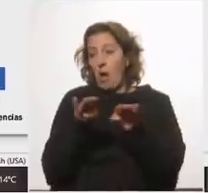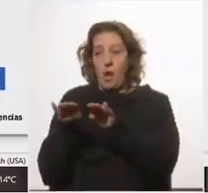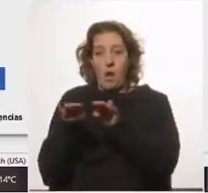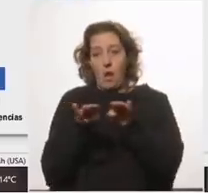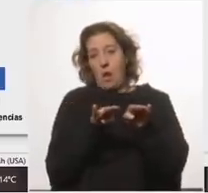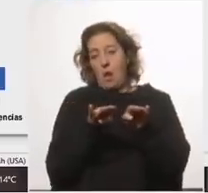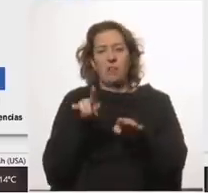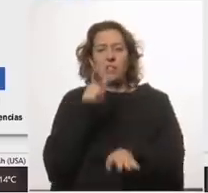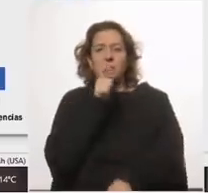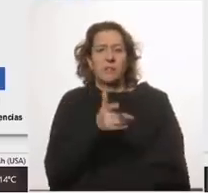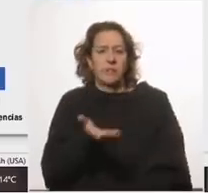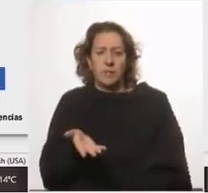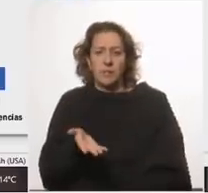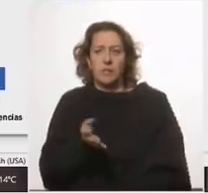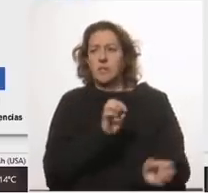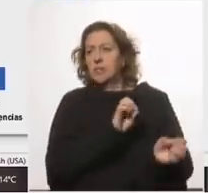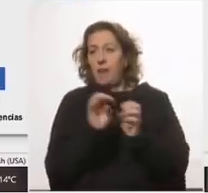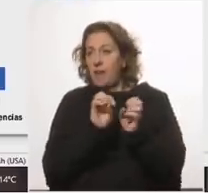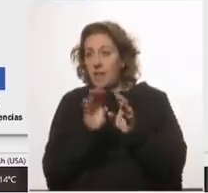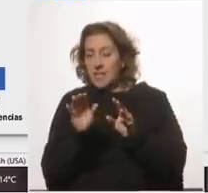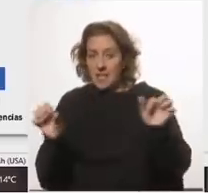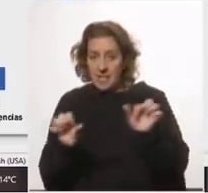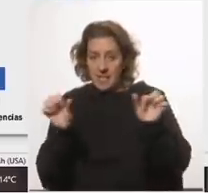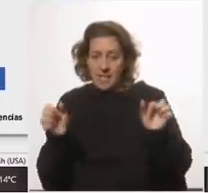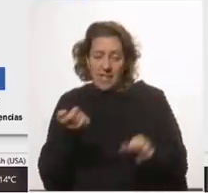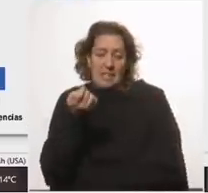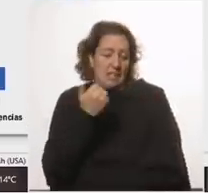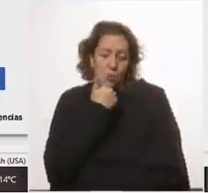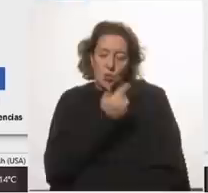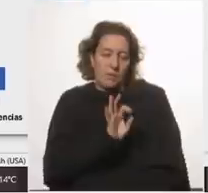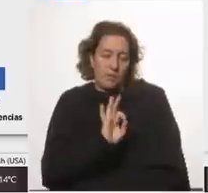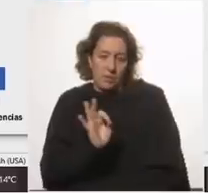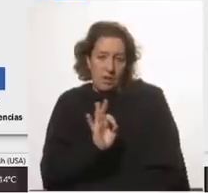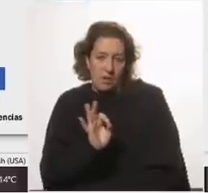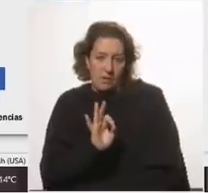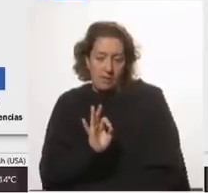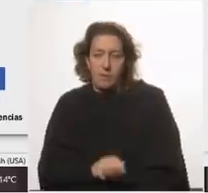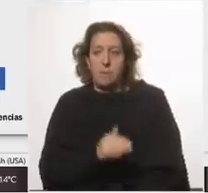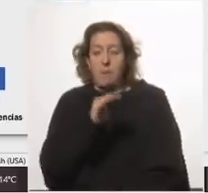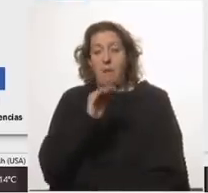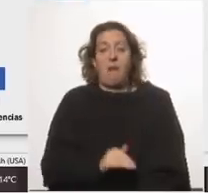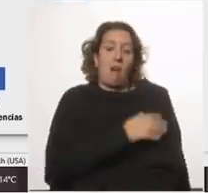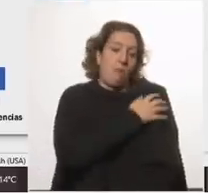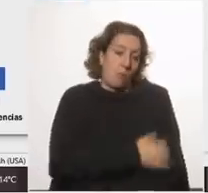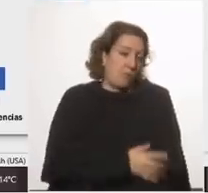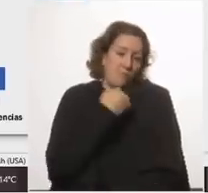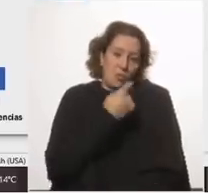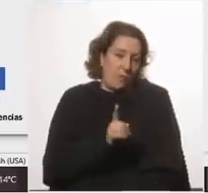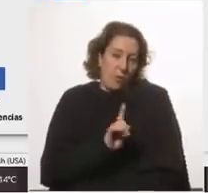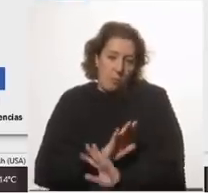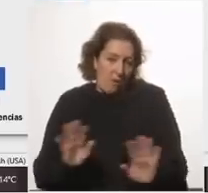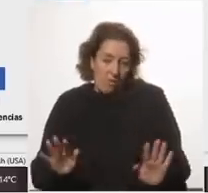esto que quiere decir que las transferencias que se hicieron fueron casi inocuas respecto a bajar la pobreza no sirvieron para nada